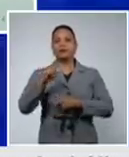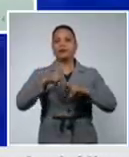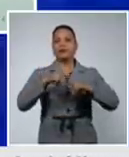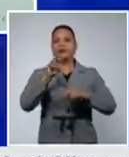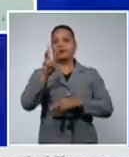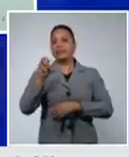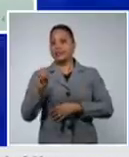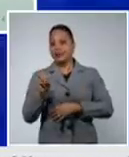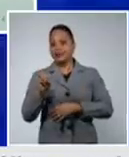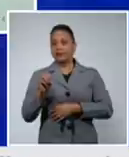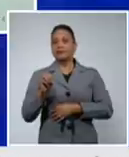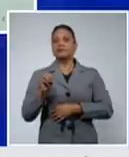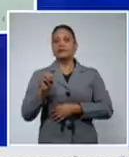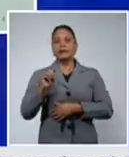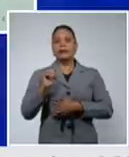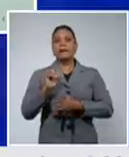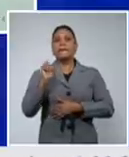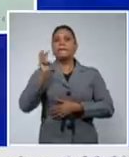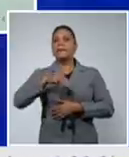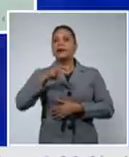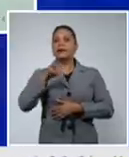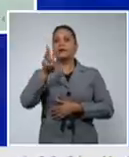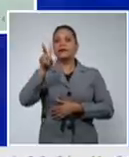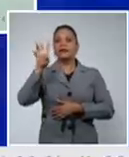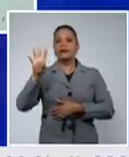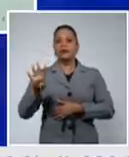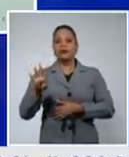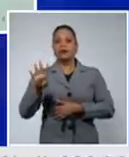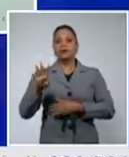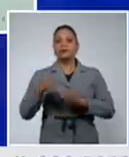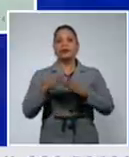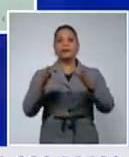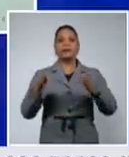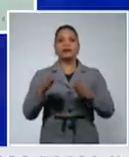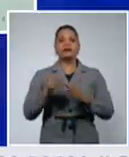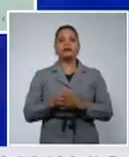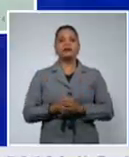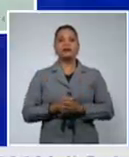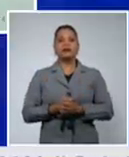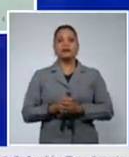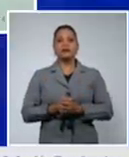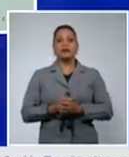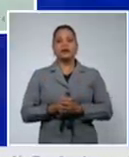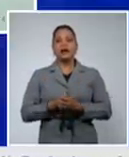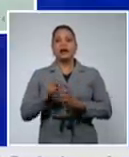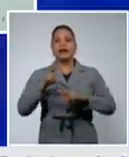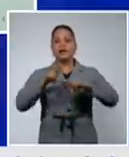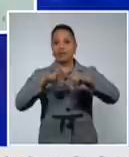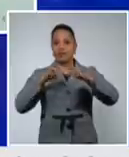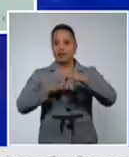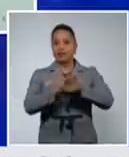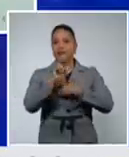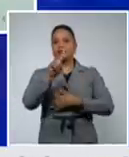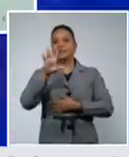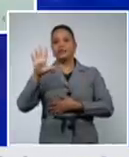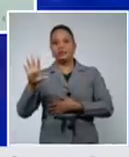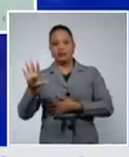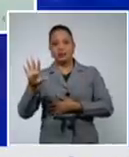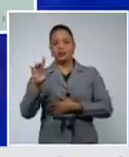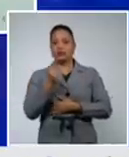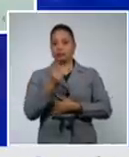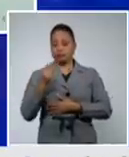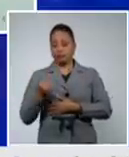Marianao con 24 San Miguel del Padrón y Habana del Este con 25 cada uno